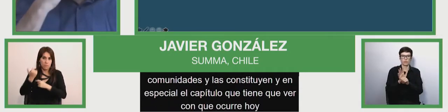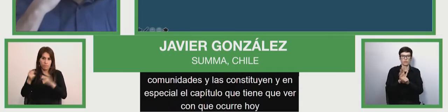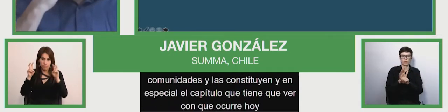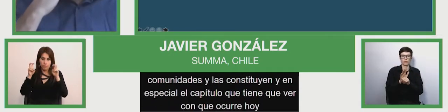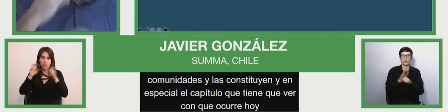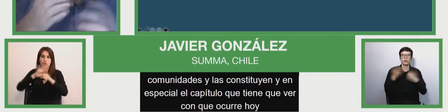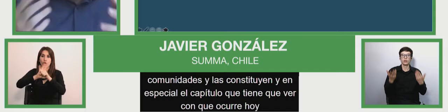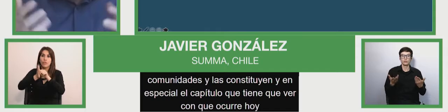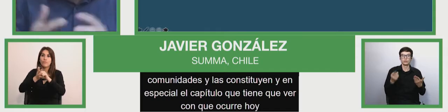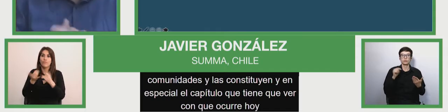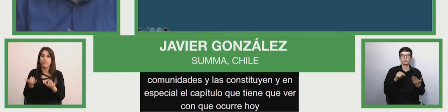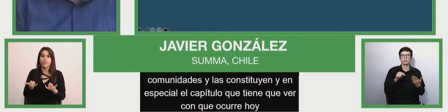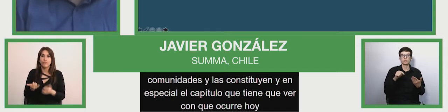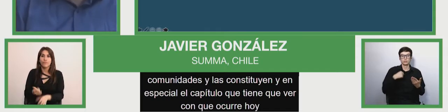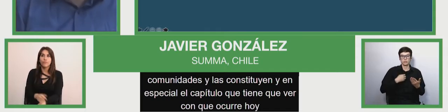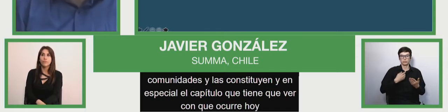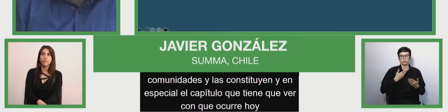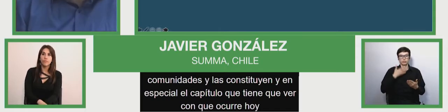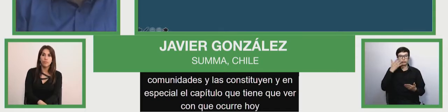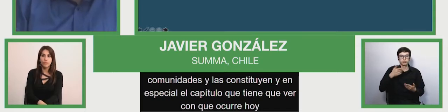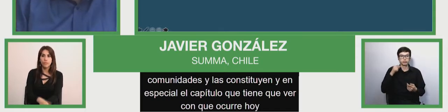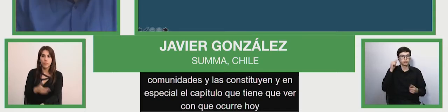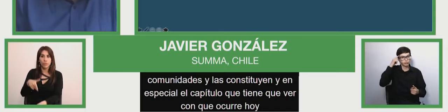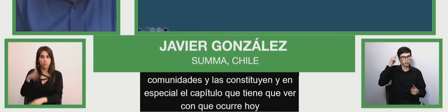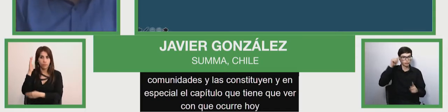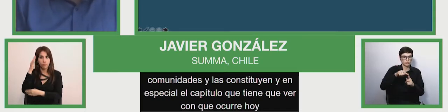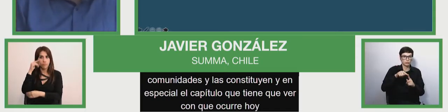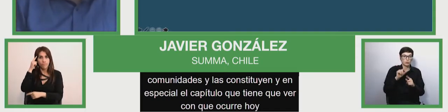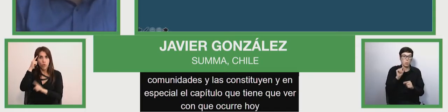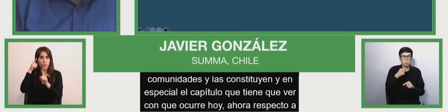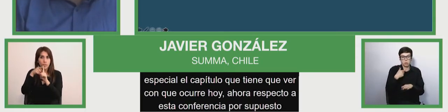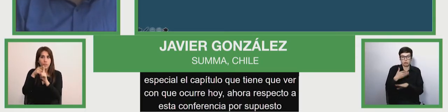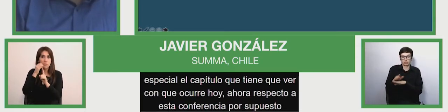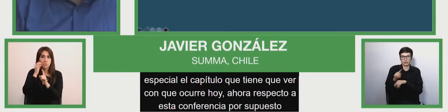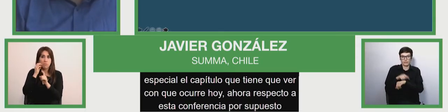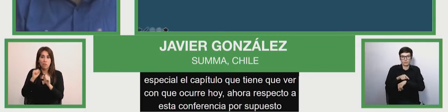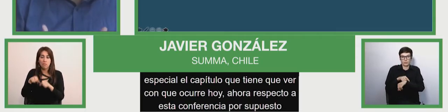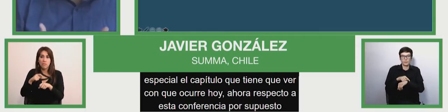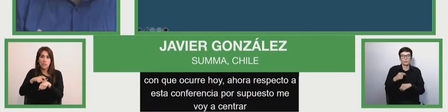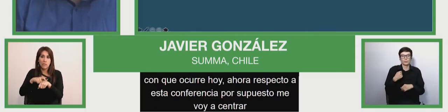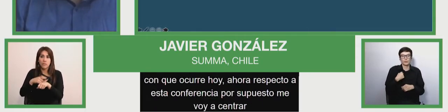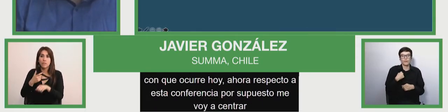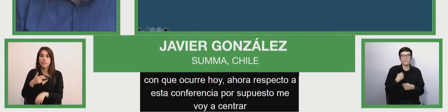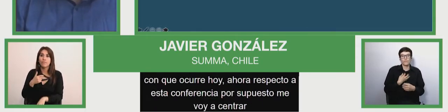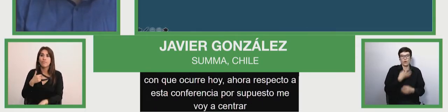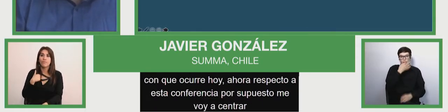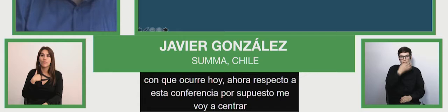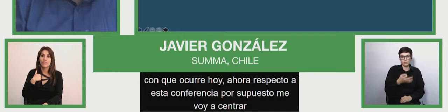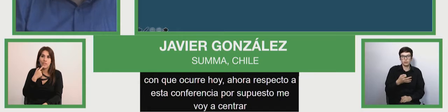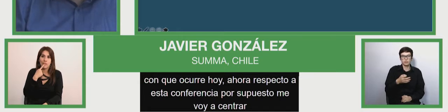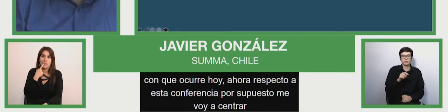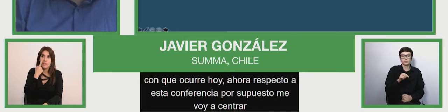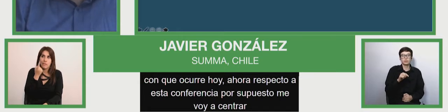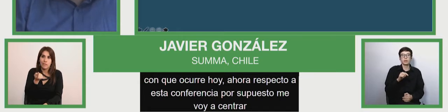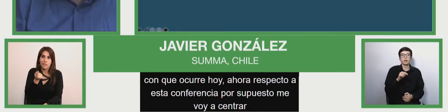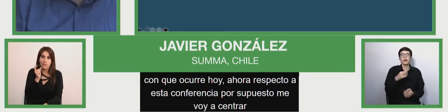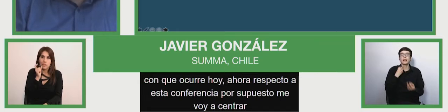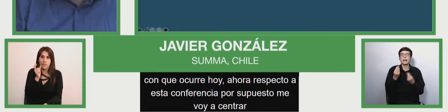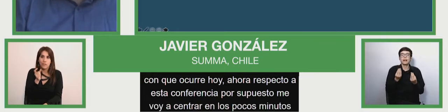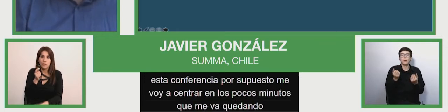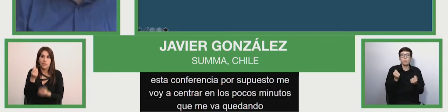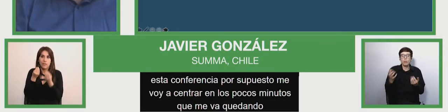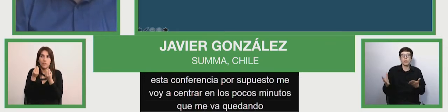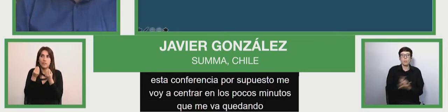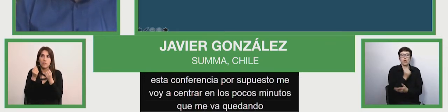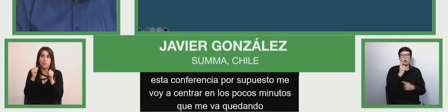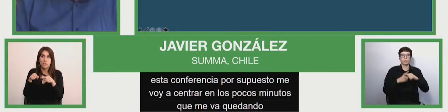conferencia, por supuesto, me voy a centrar en los pocos minutos que me van quedando, es cierto?, en, bueno, qué podemos sacar a partir